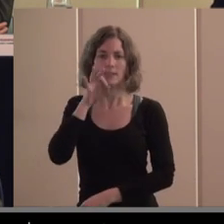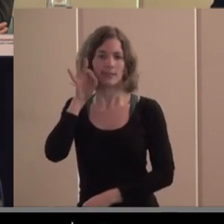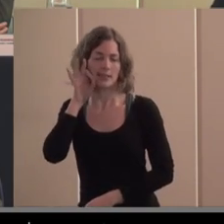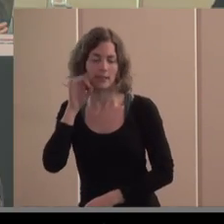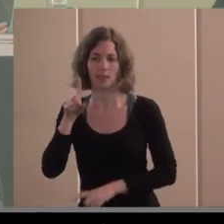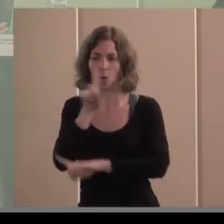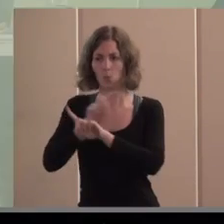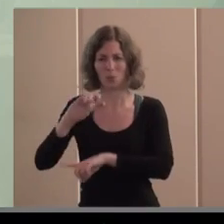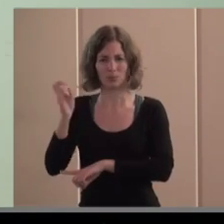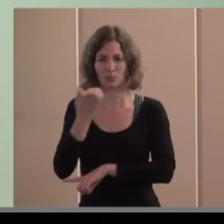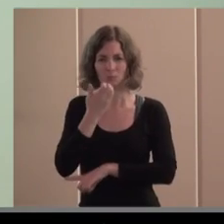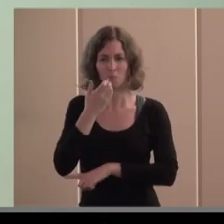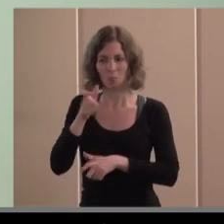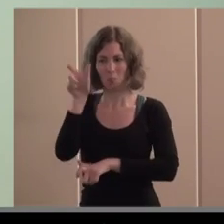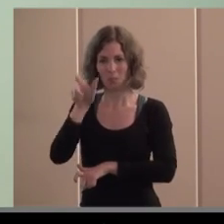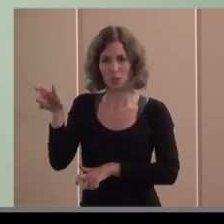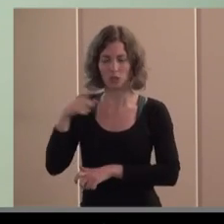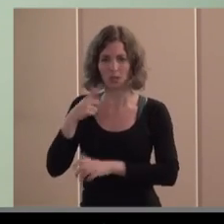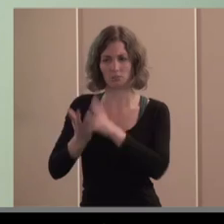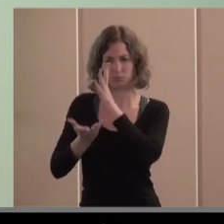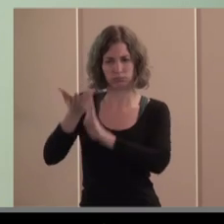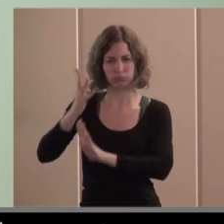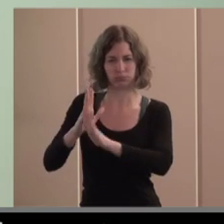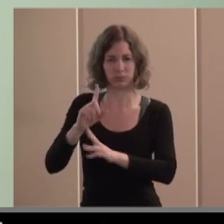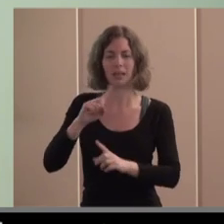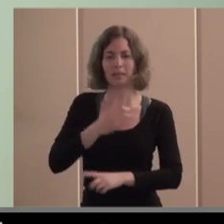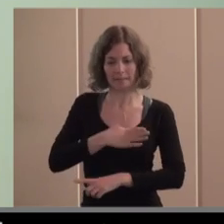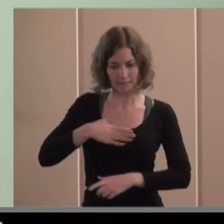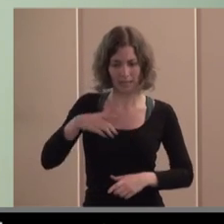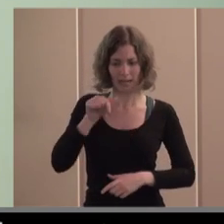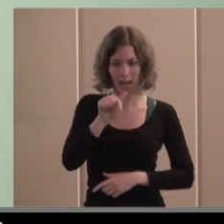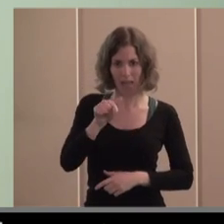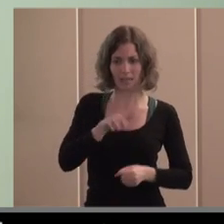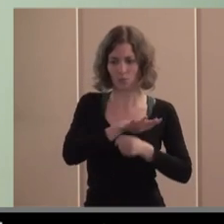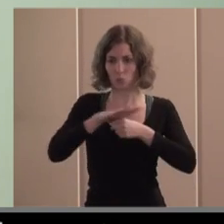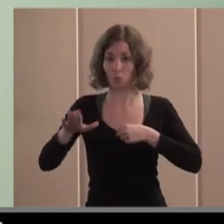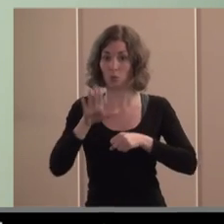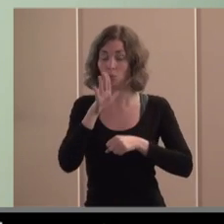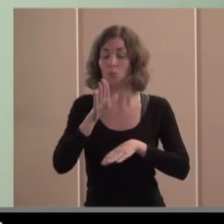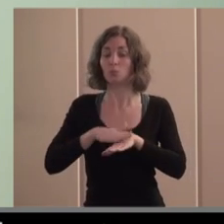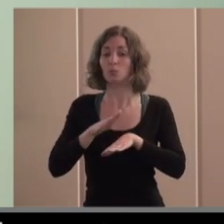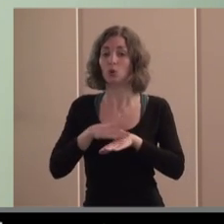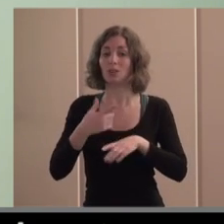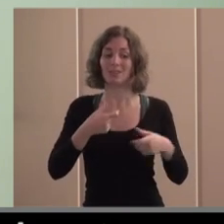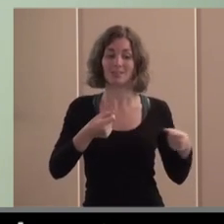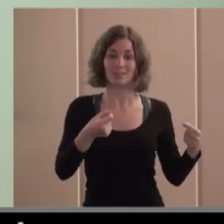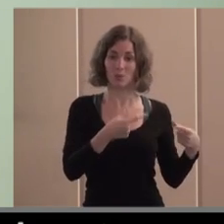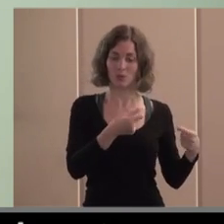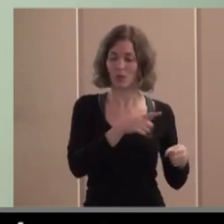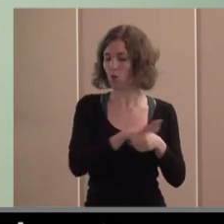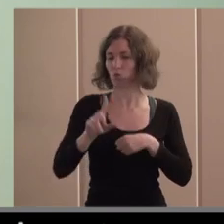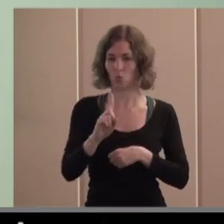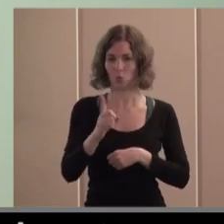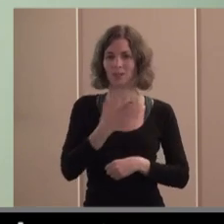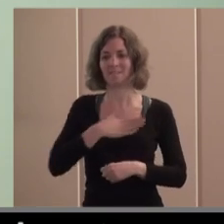de quemado y a otros problemas más graves en aquel momento que no estaban cubiertos por la seguridad social y digo esto